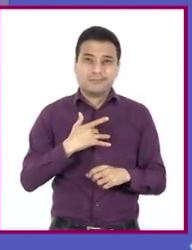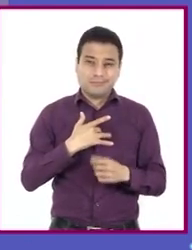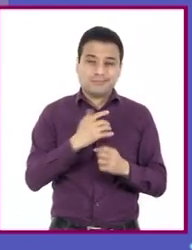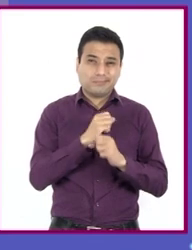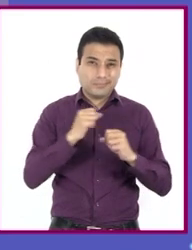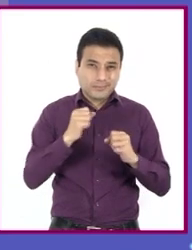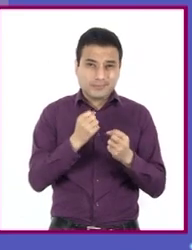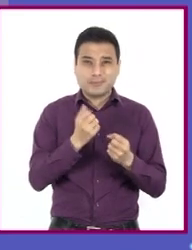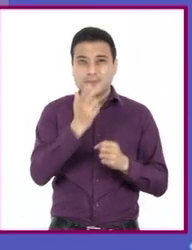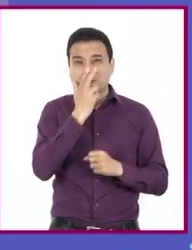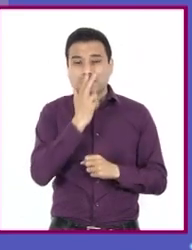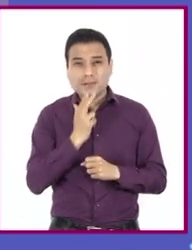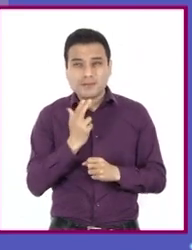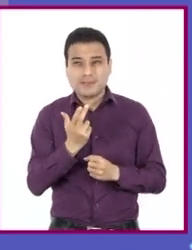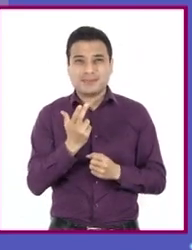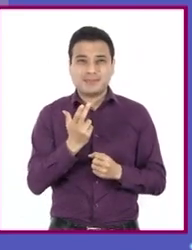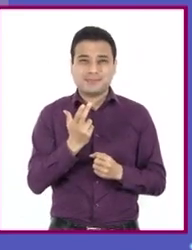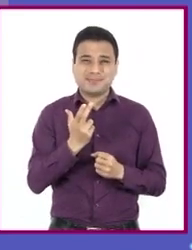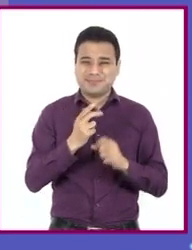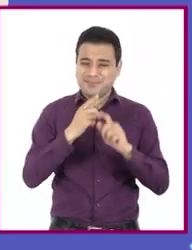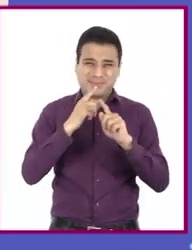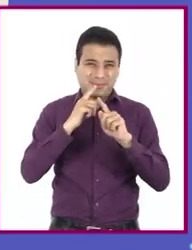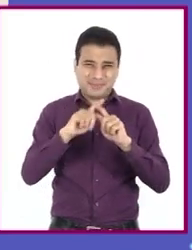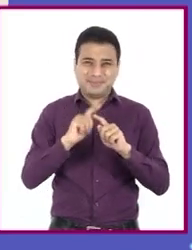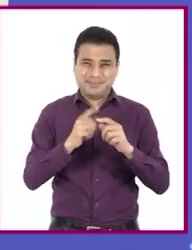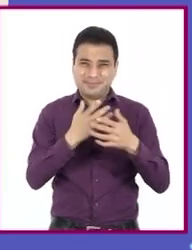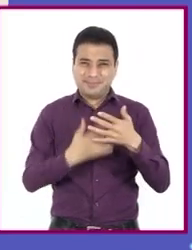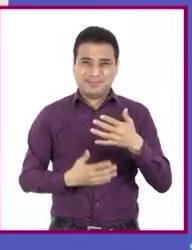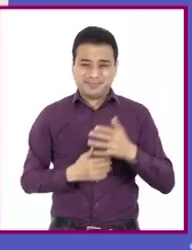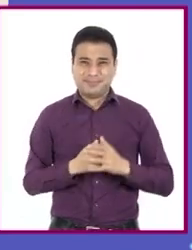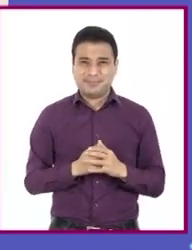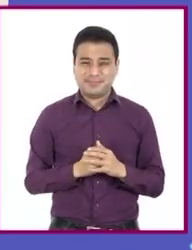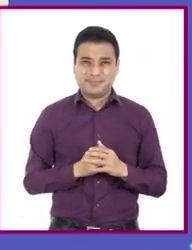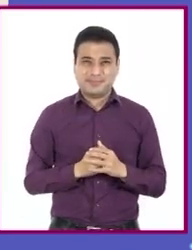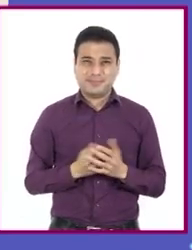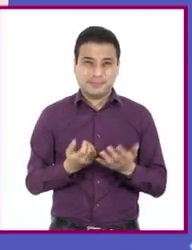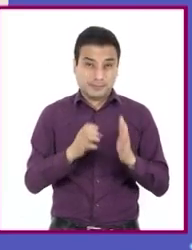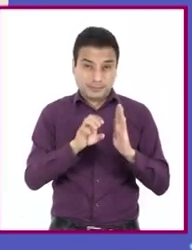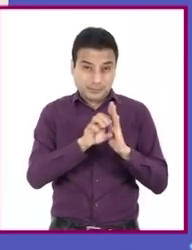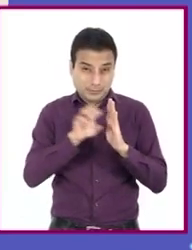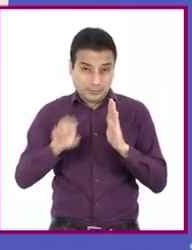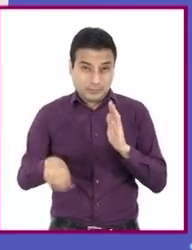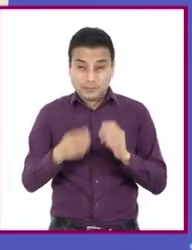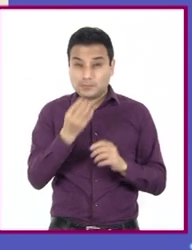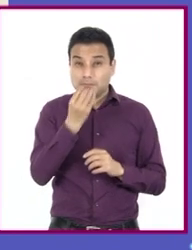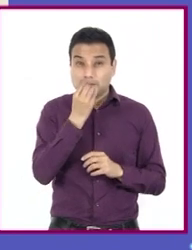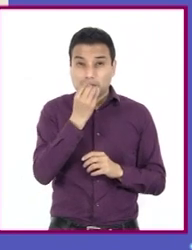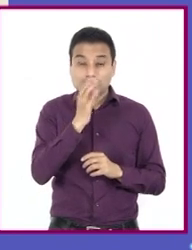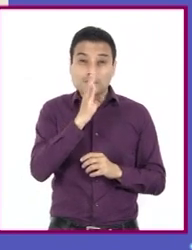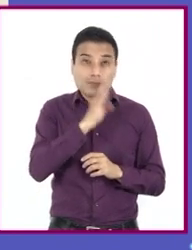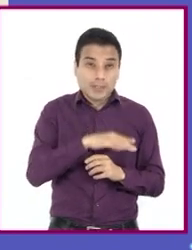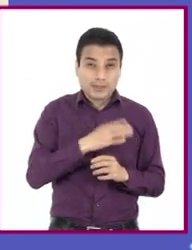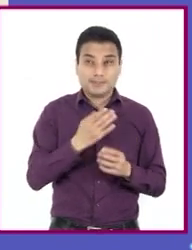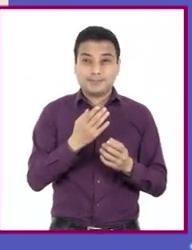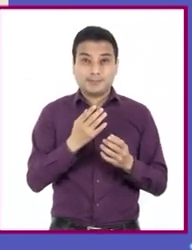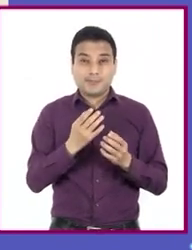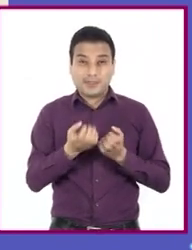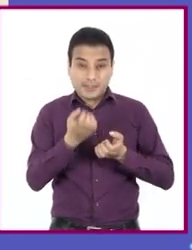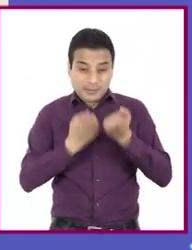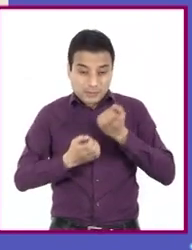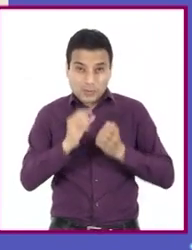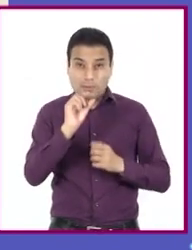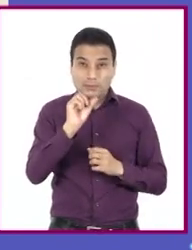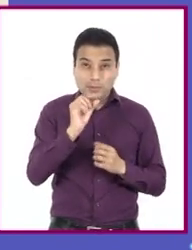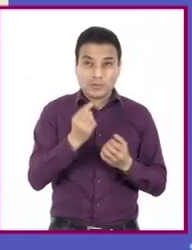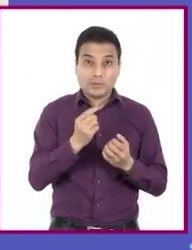e insuficiencia renal, entre muchas otras. Factores como la mala alimentación, la poca actividad física y algunas